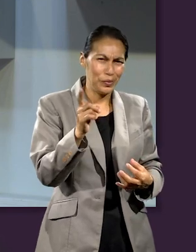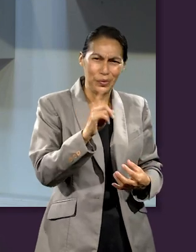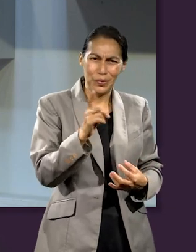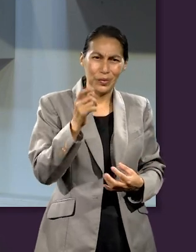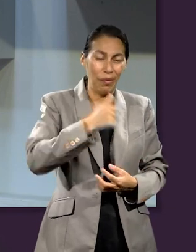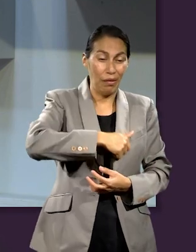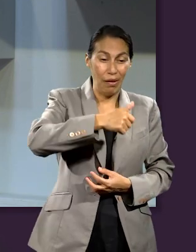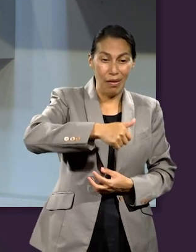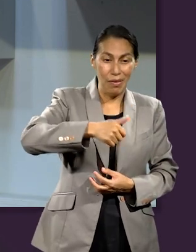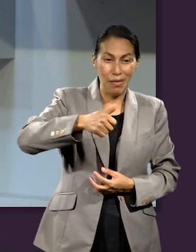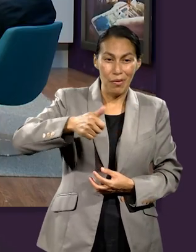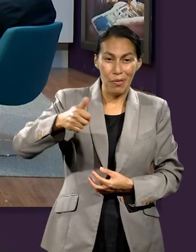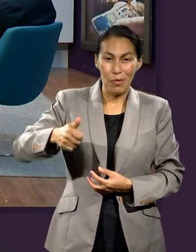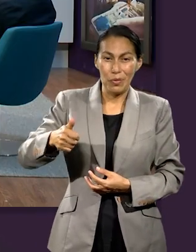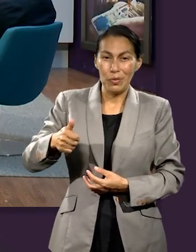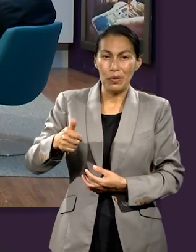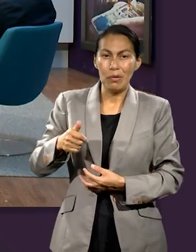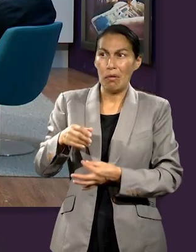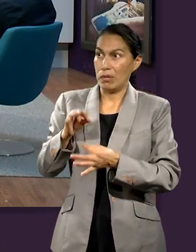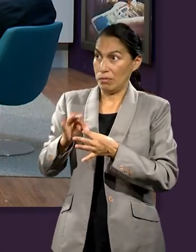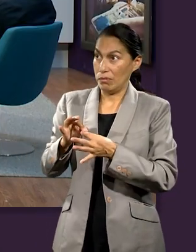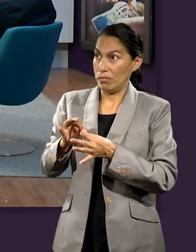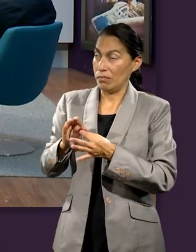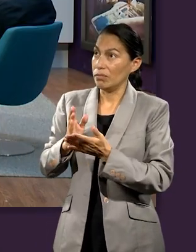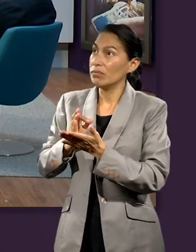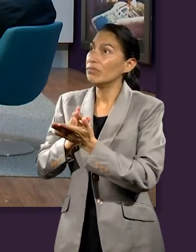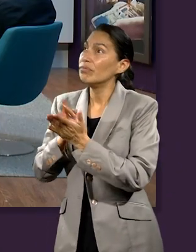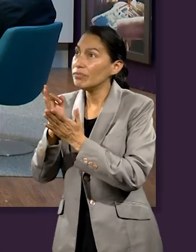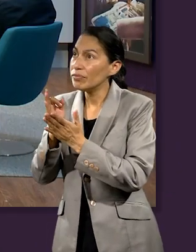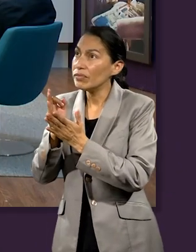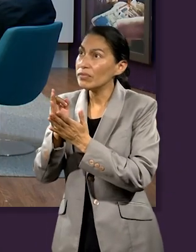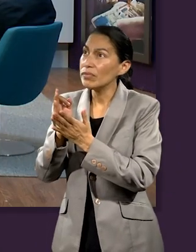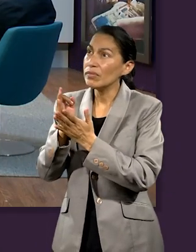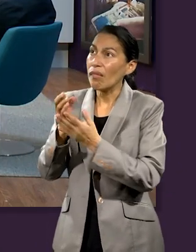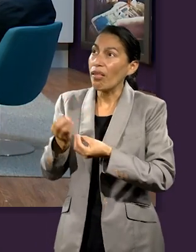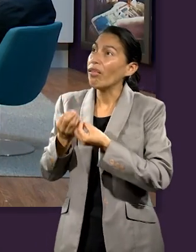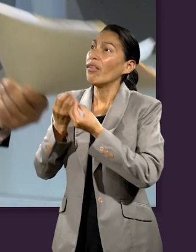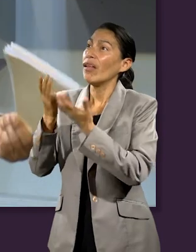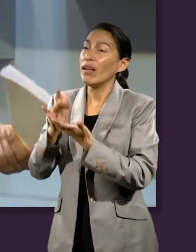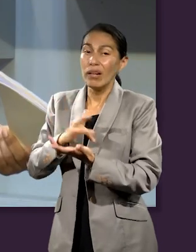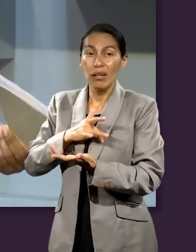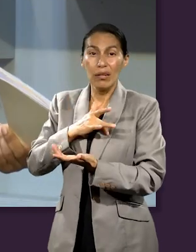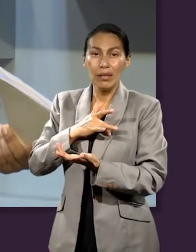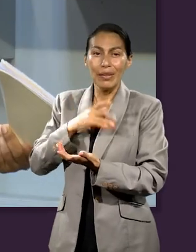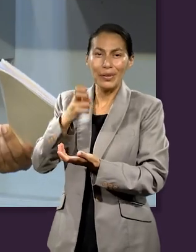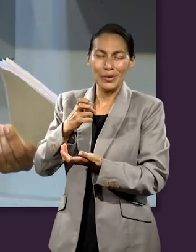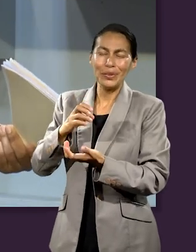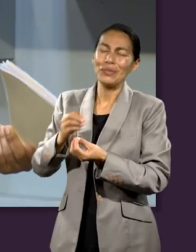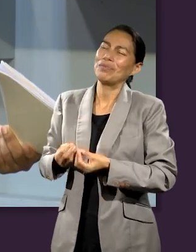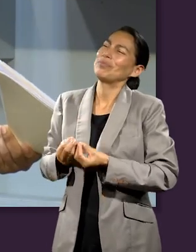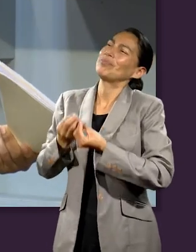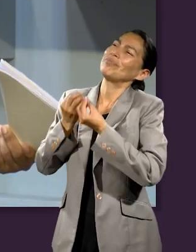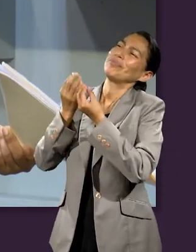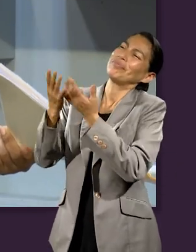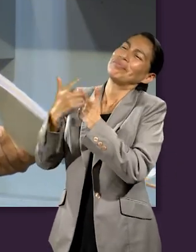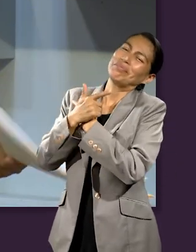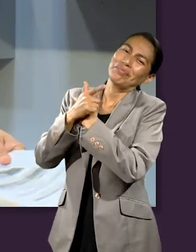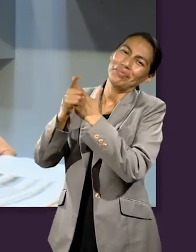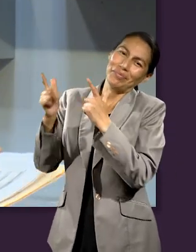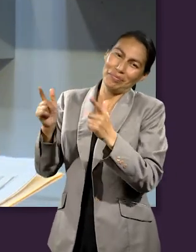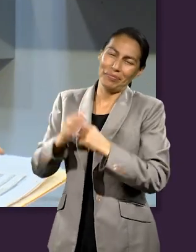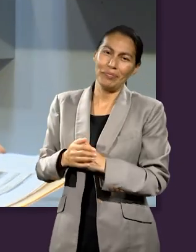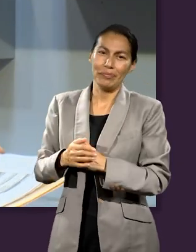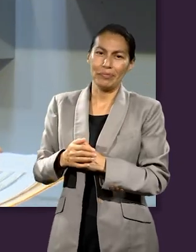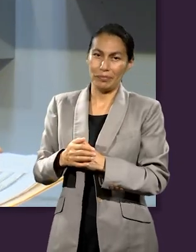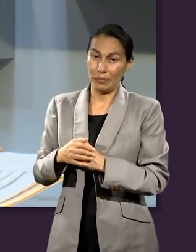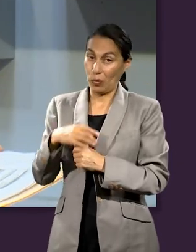disposición para entregarme por el Maestro. Porque en el concepto más amplio de este tema, la ofrenda somos